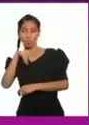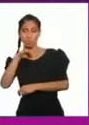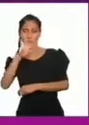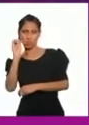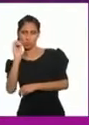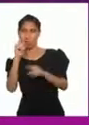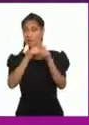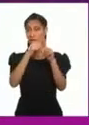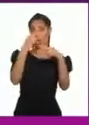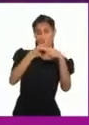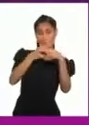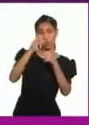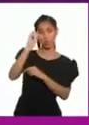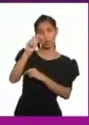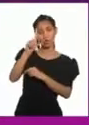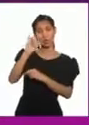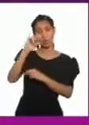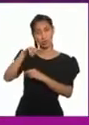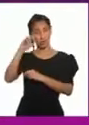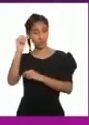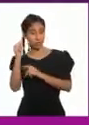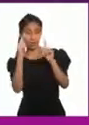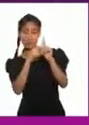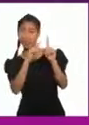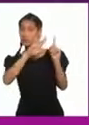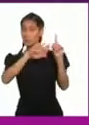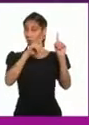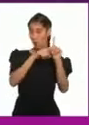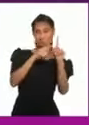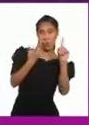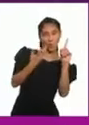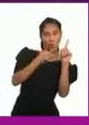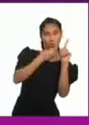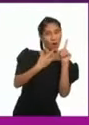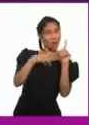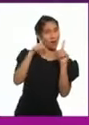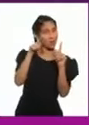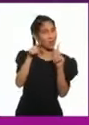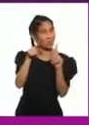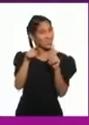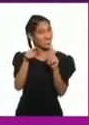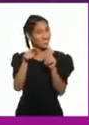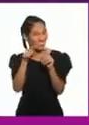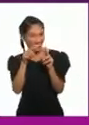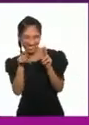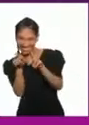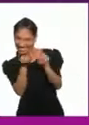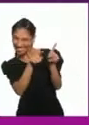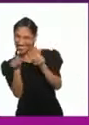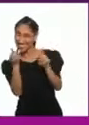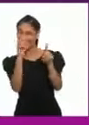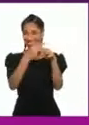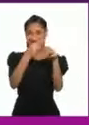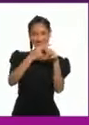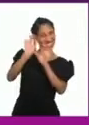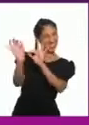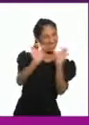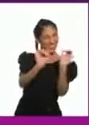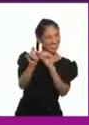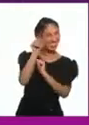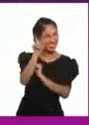¡Tu tocaya! ¡Sí! ¡Mi tocaya!